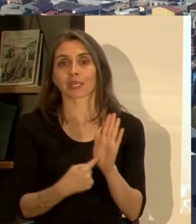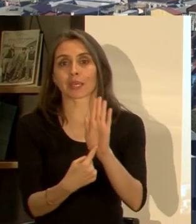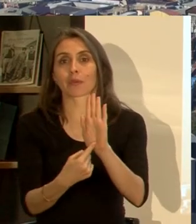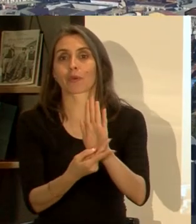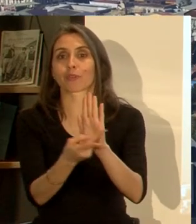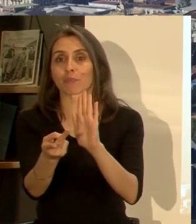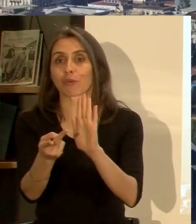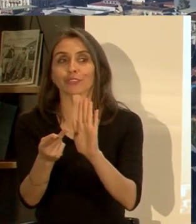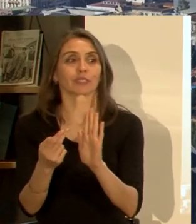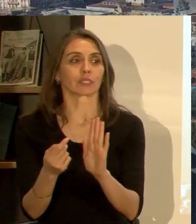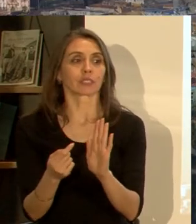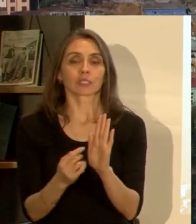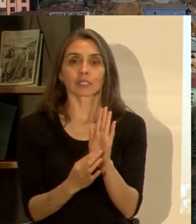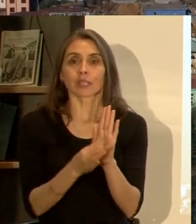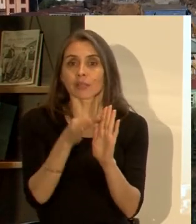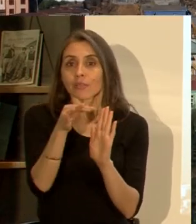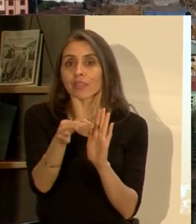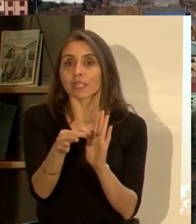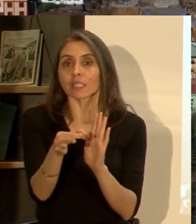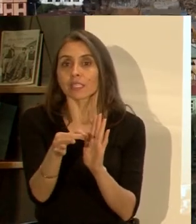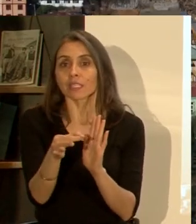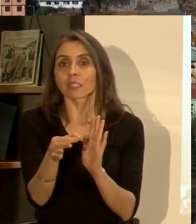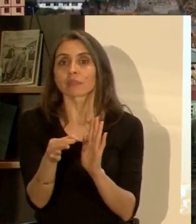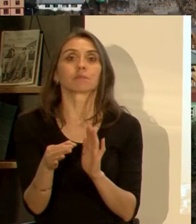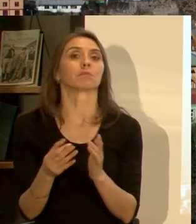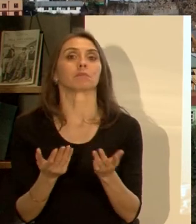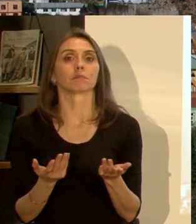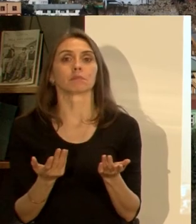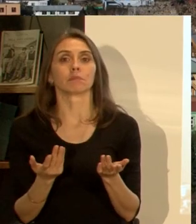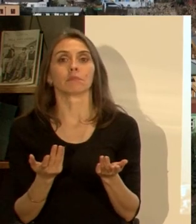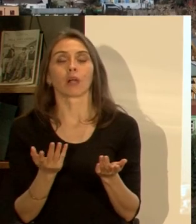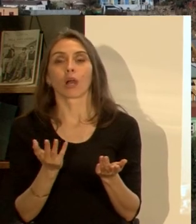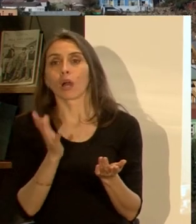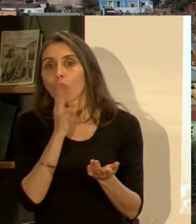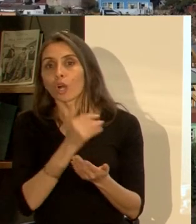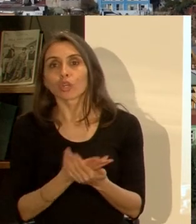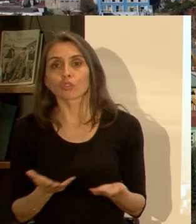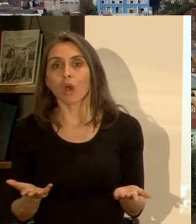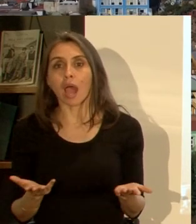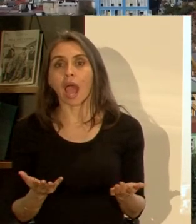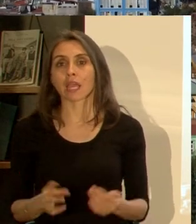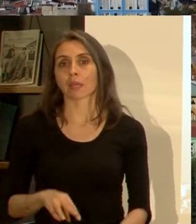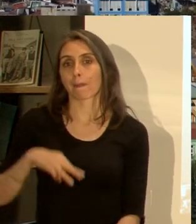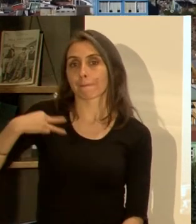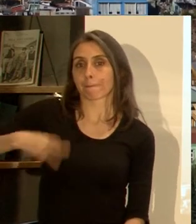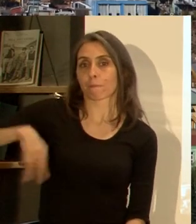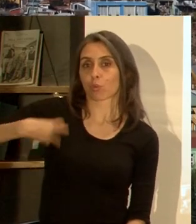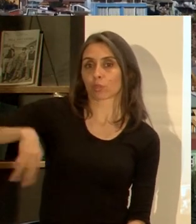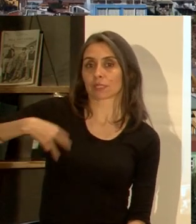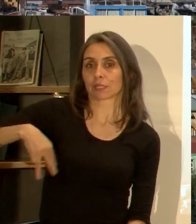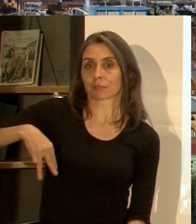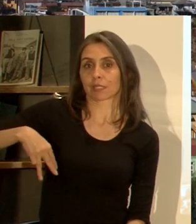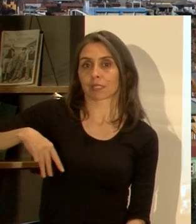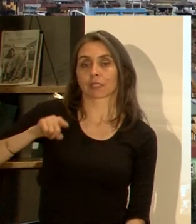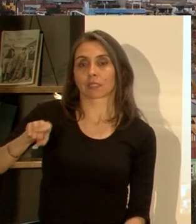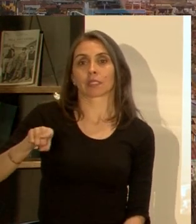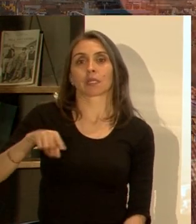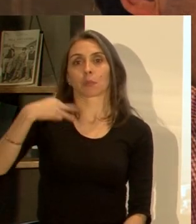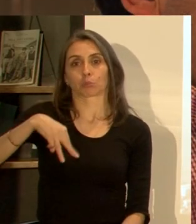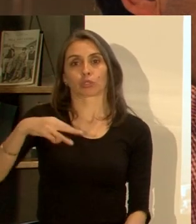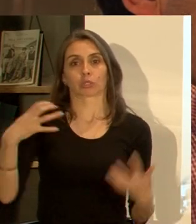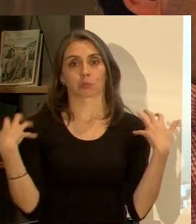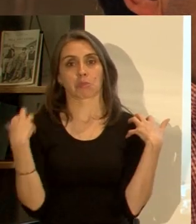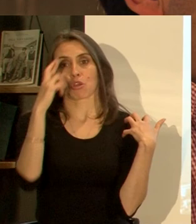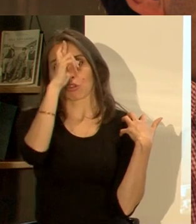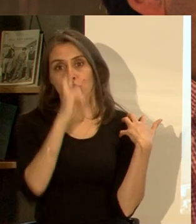trataba de entregar ese dato ¿no es cierto? la clave era porque no había o no ha habido un municipio porque esa es la rol del municipio el rol del